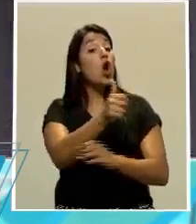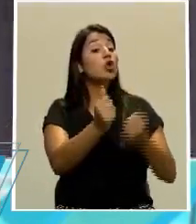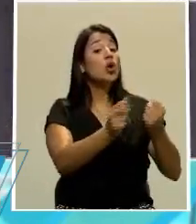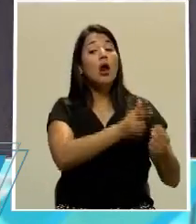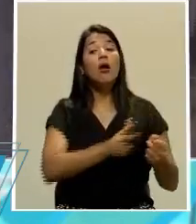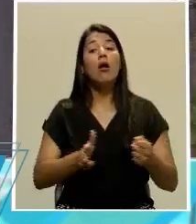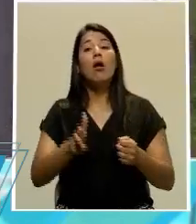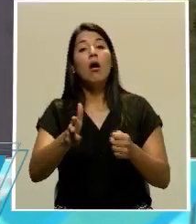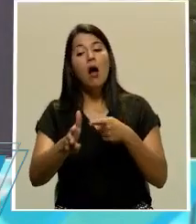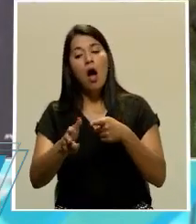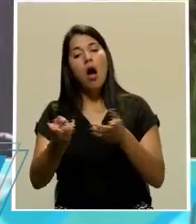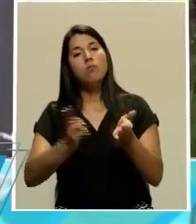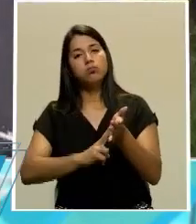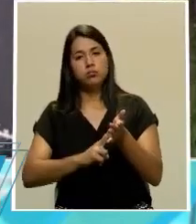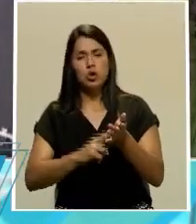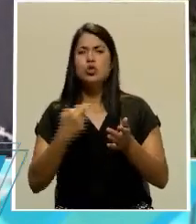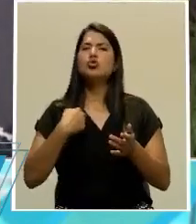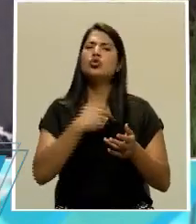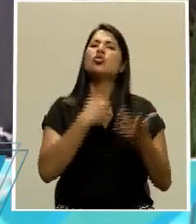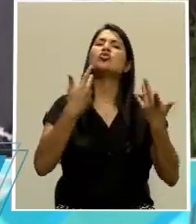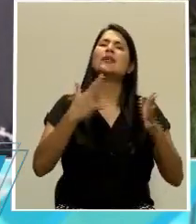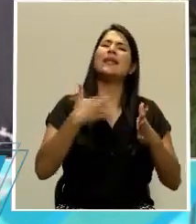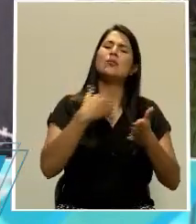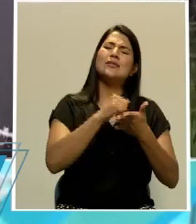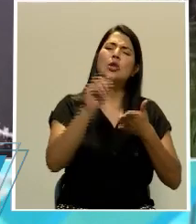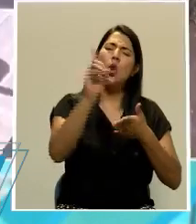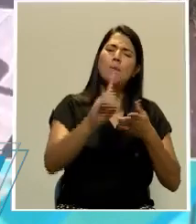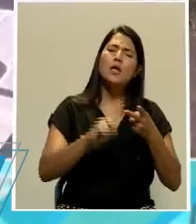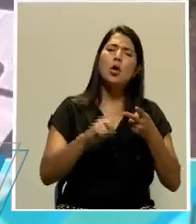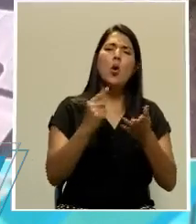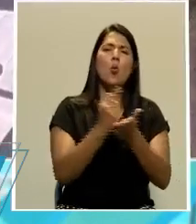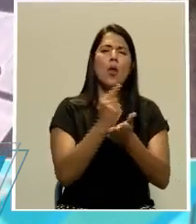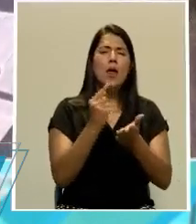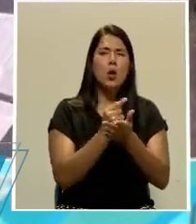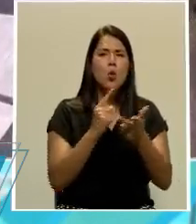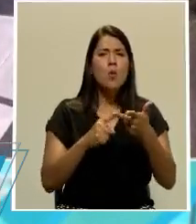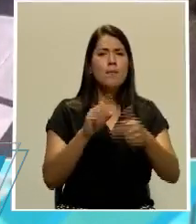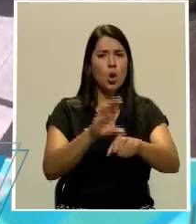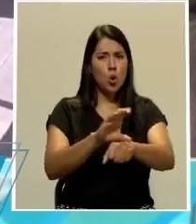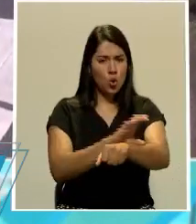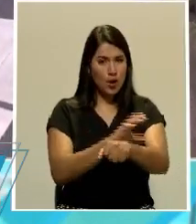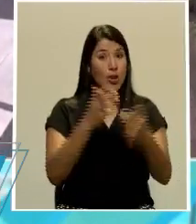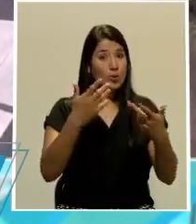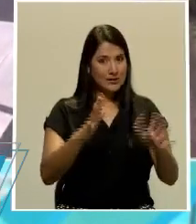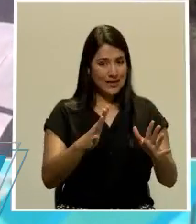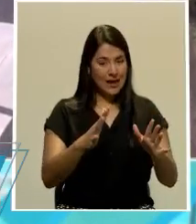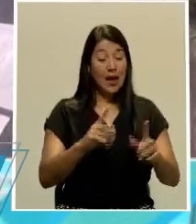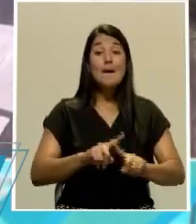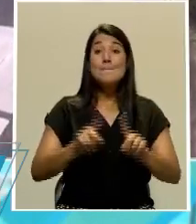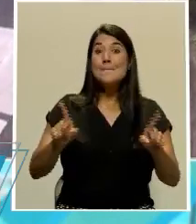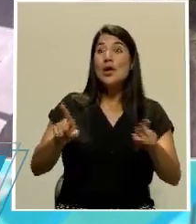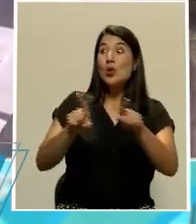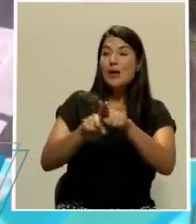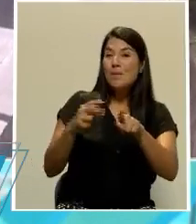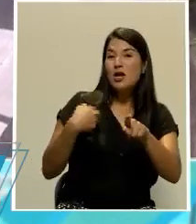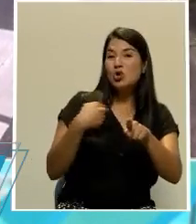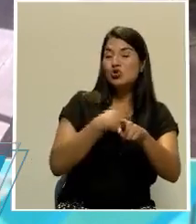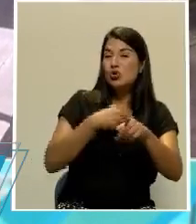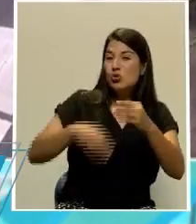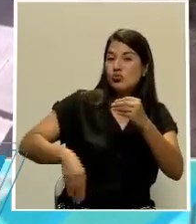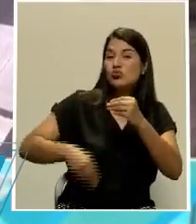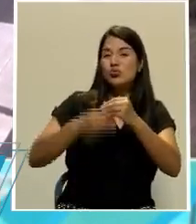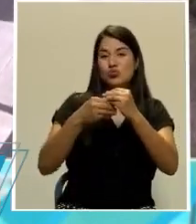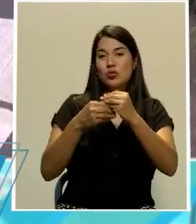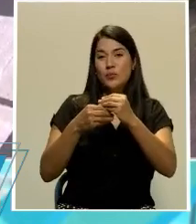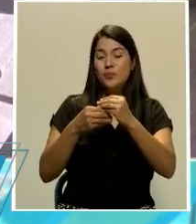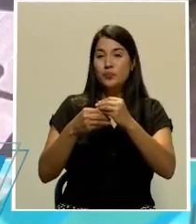subsector de Santo Domingo, Guadalupe, Coronado, San Pedro, pero a estos es un esfuerzo importante que se ha realizado que es, y